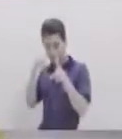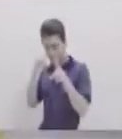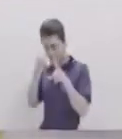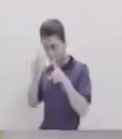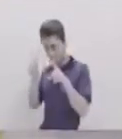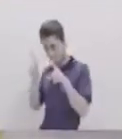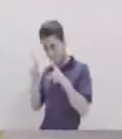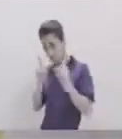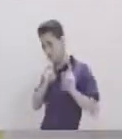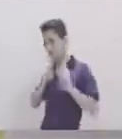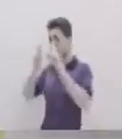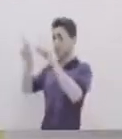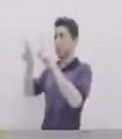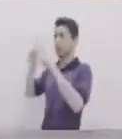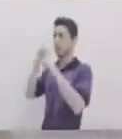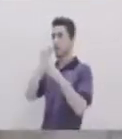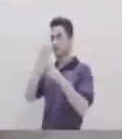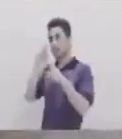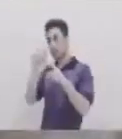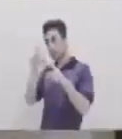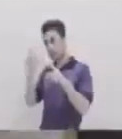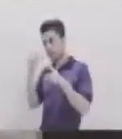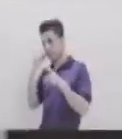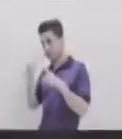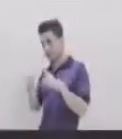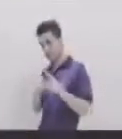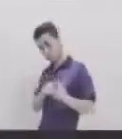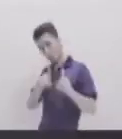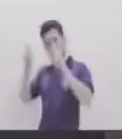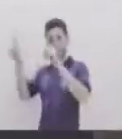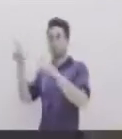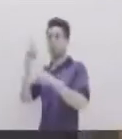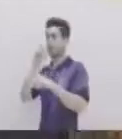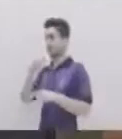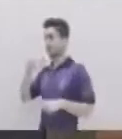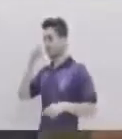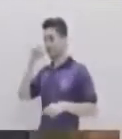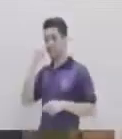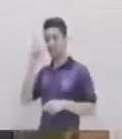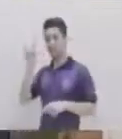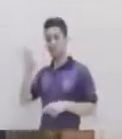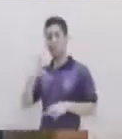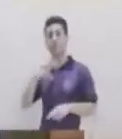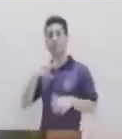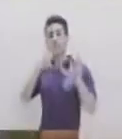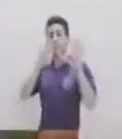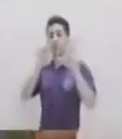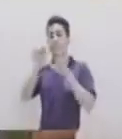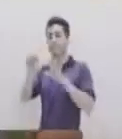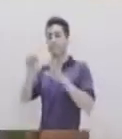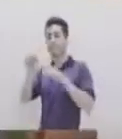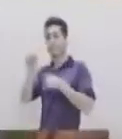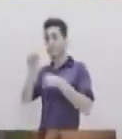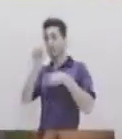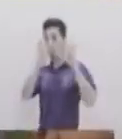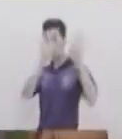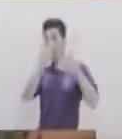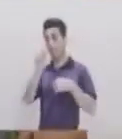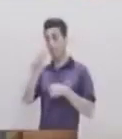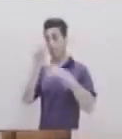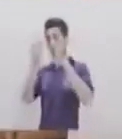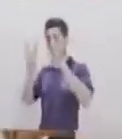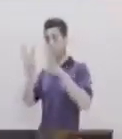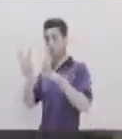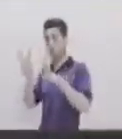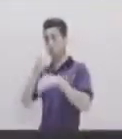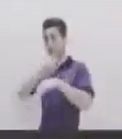dirección Y un sentido ¿Quién es su magnitud? Que sería 9.8 metros Sobre segundo cuadrado La dirección La va